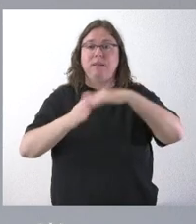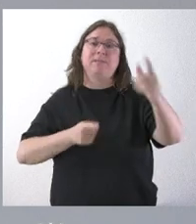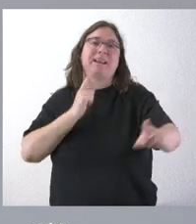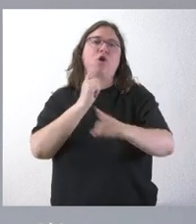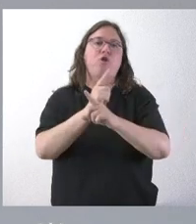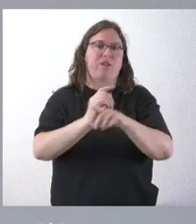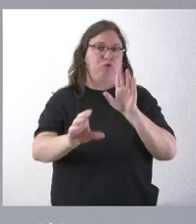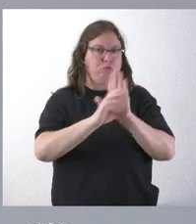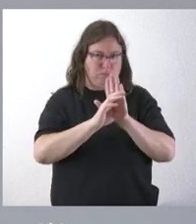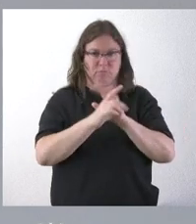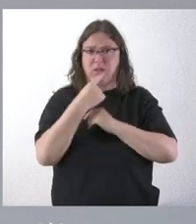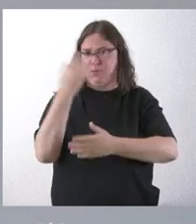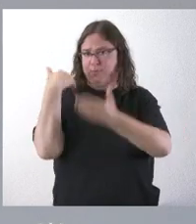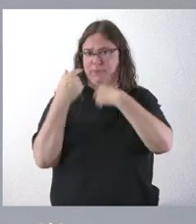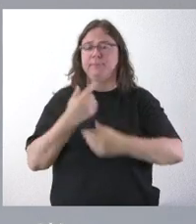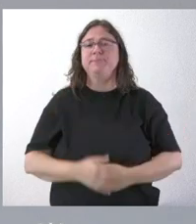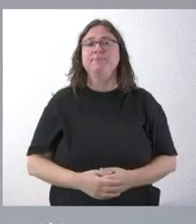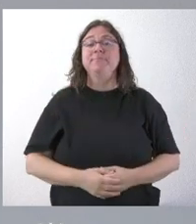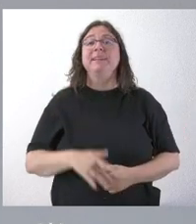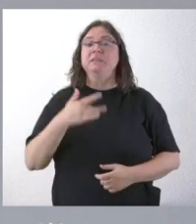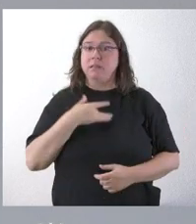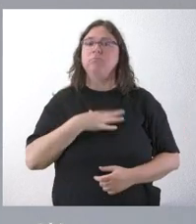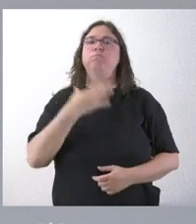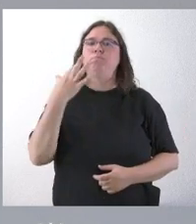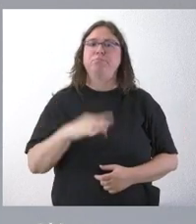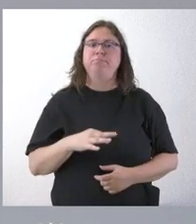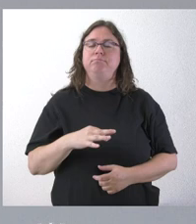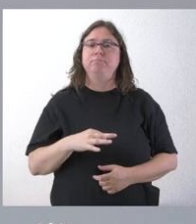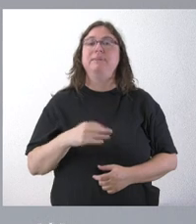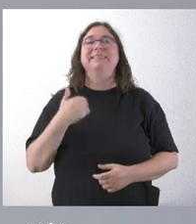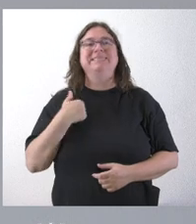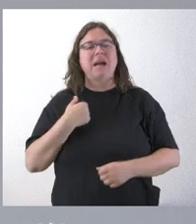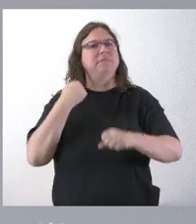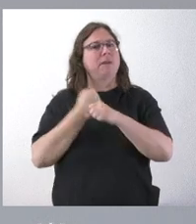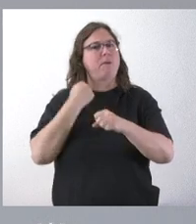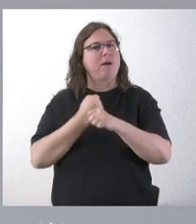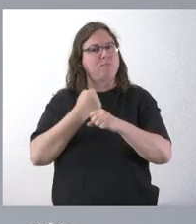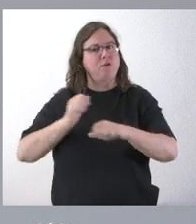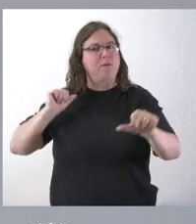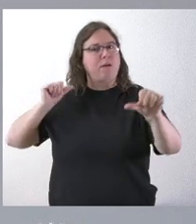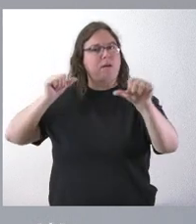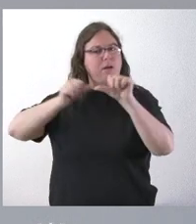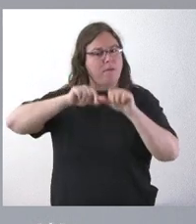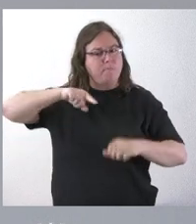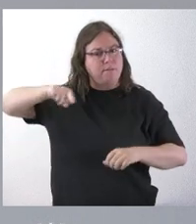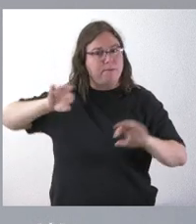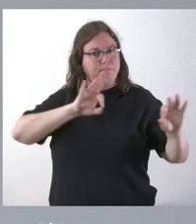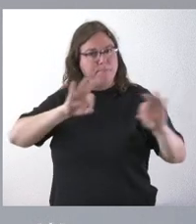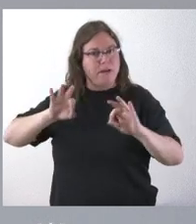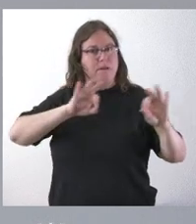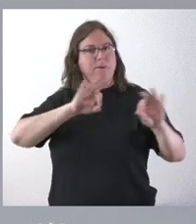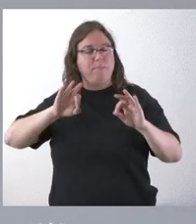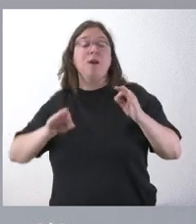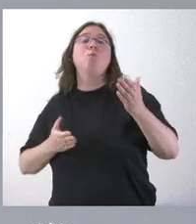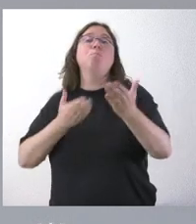inconstitucionalidad. Estamos en disposición y hemos venido trabajando estos meses en la preparación de esa propuesta de